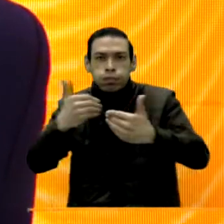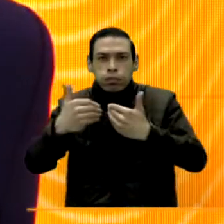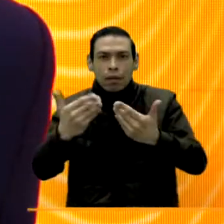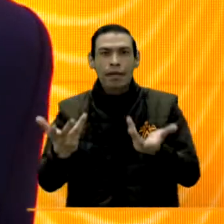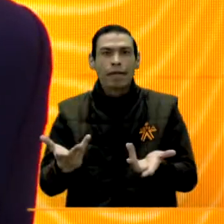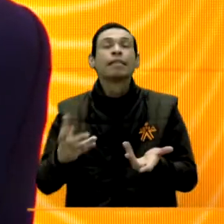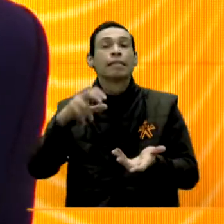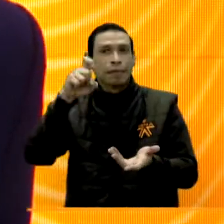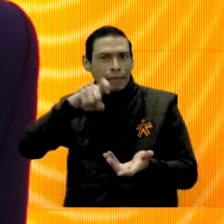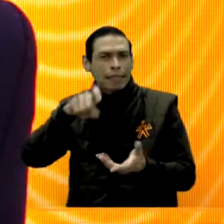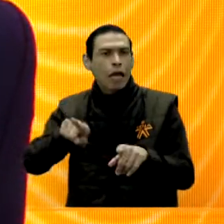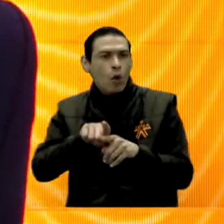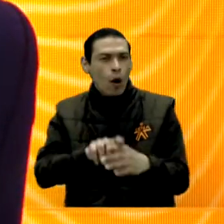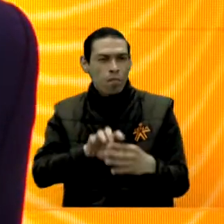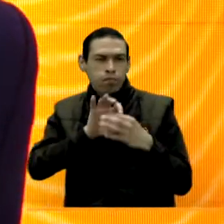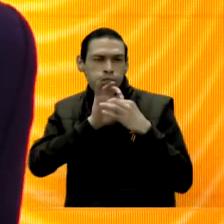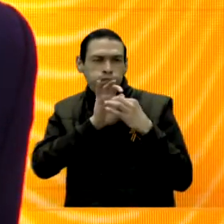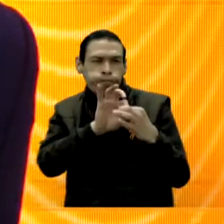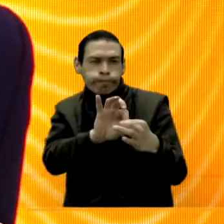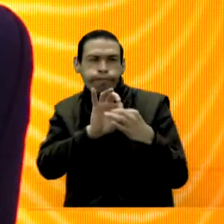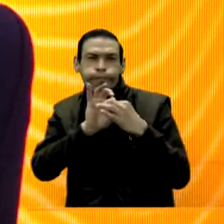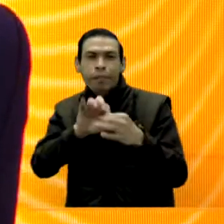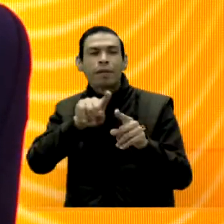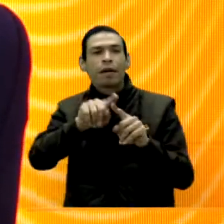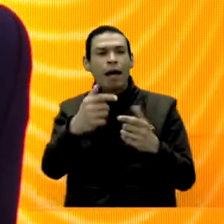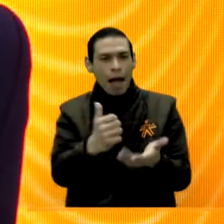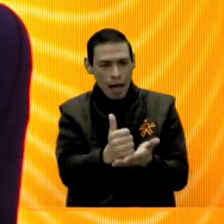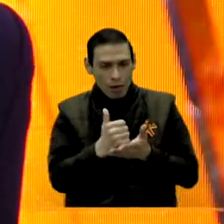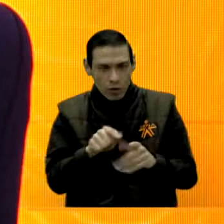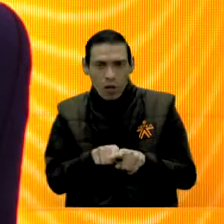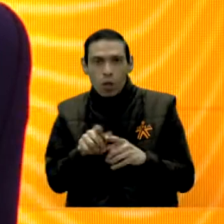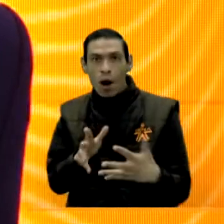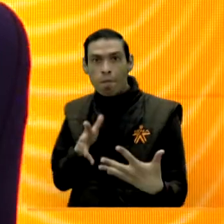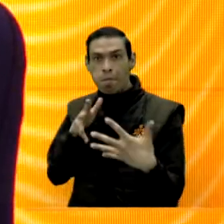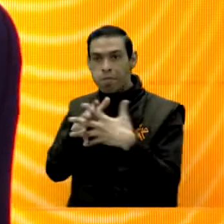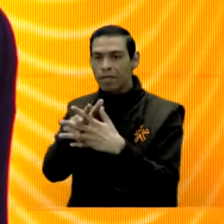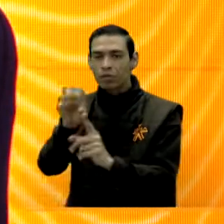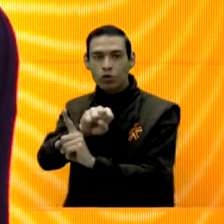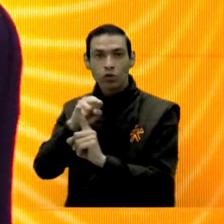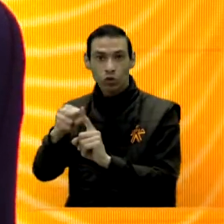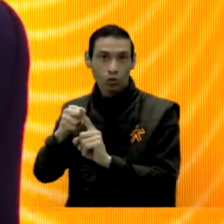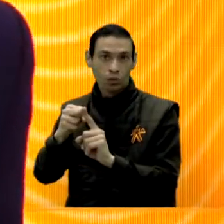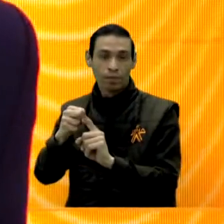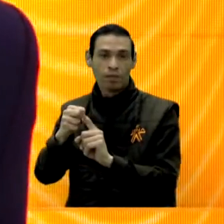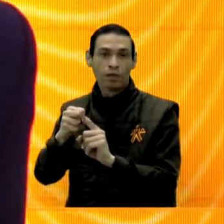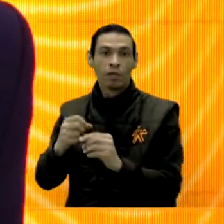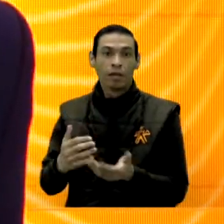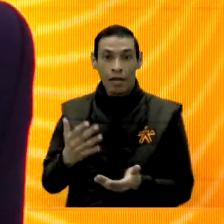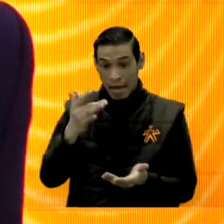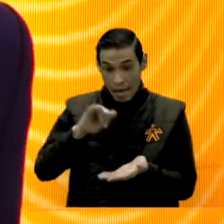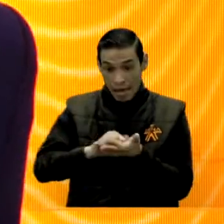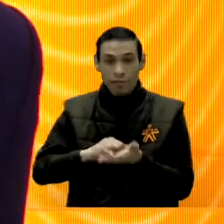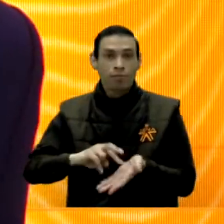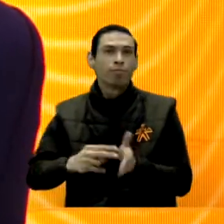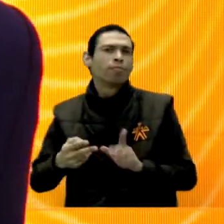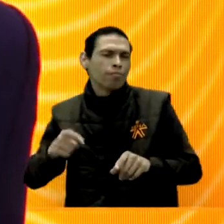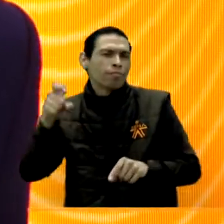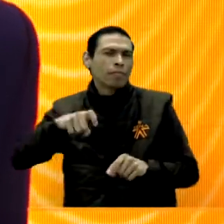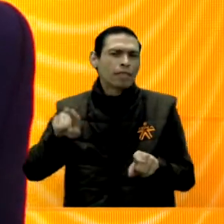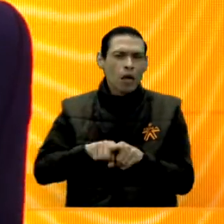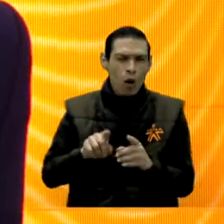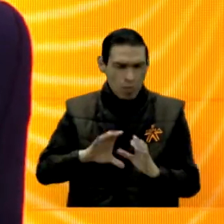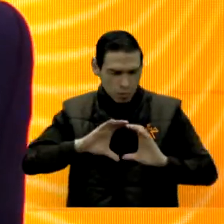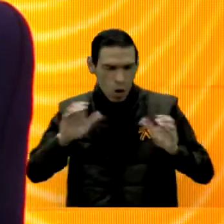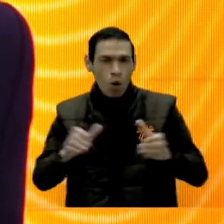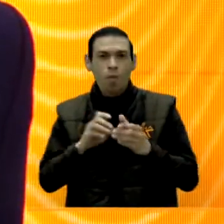estamos hablando de desarrollo de capacidades y necesitamos aliados que nos permitan articularnos porque uno de nuestros valores y comportamientos tiene que ver con el trabajo en